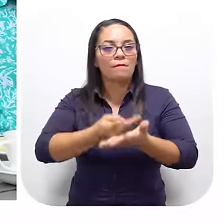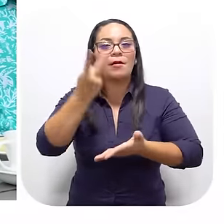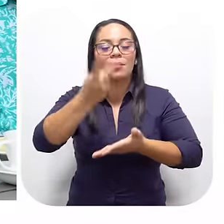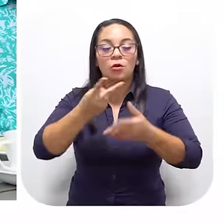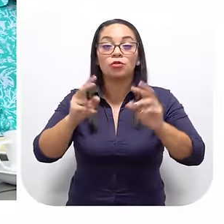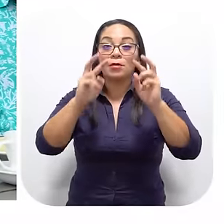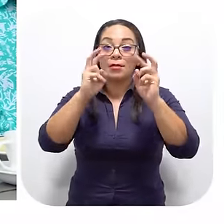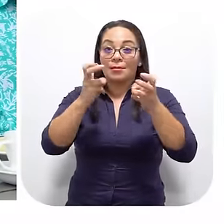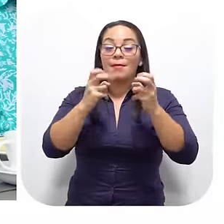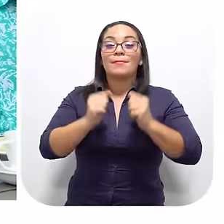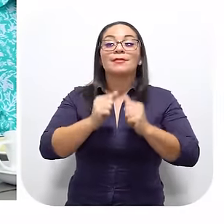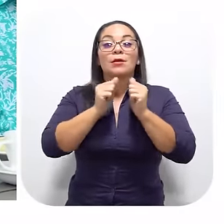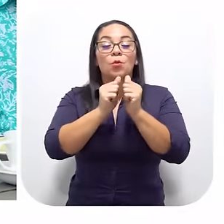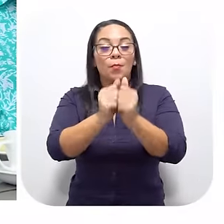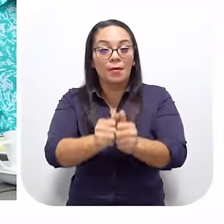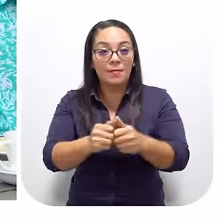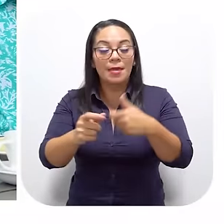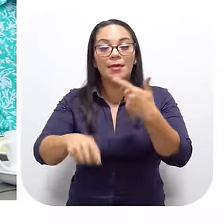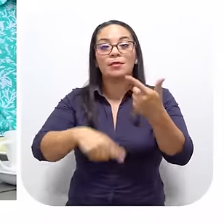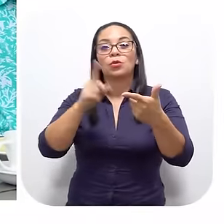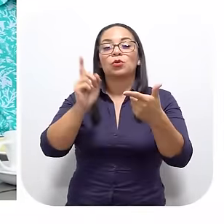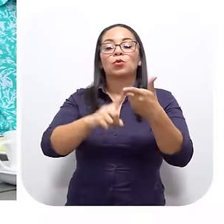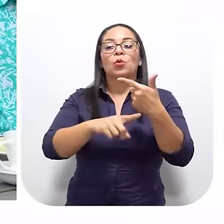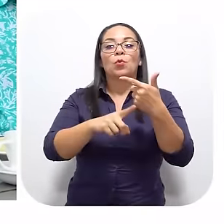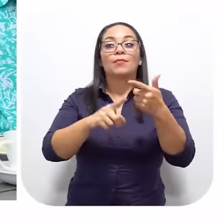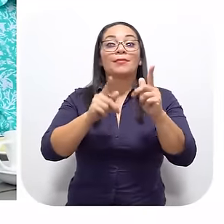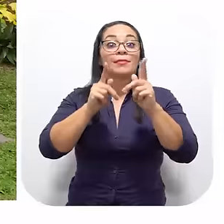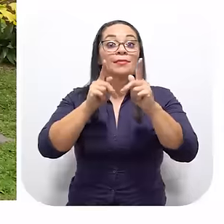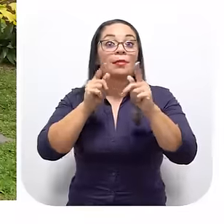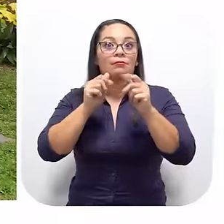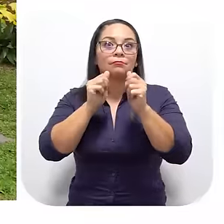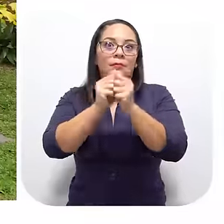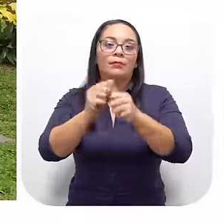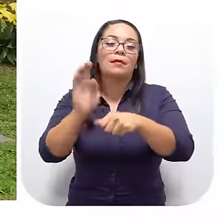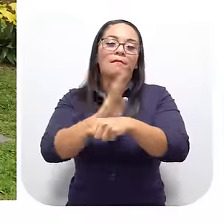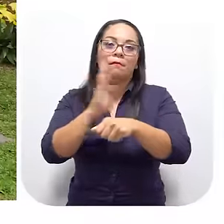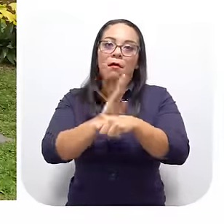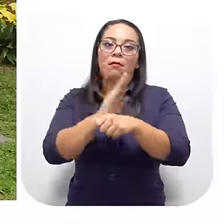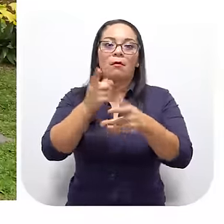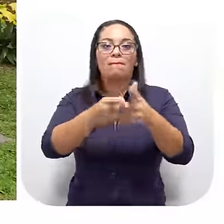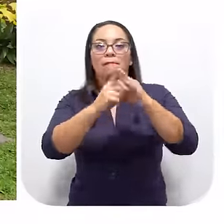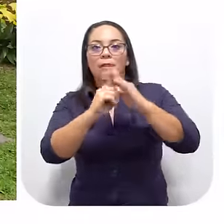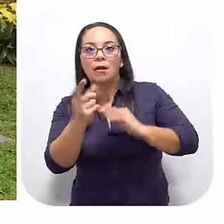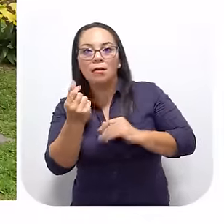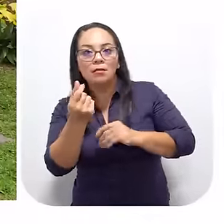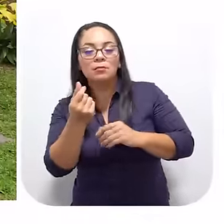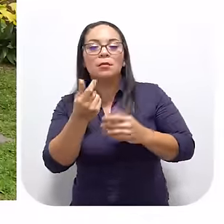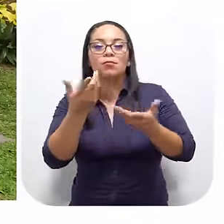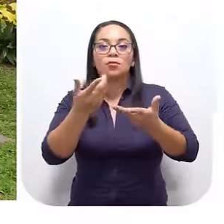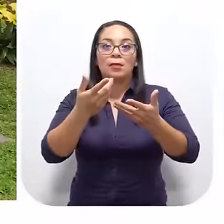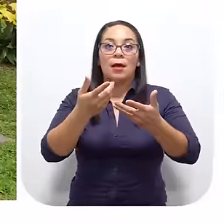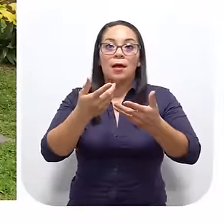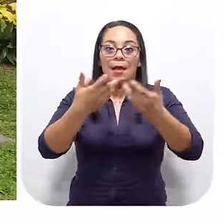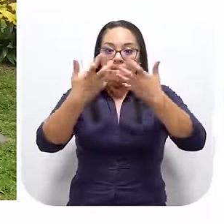Ha sido Ha sido muy Muy valioso En temas de De acompañamiento En temas de De banca ¿Verdad? Que nos han apoyado